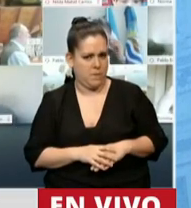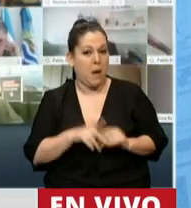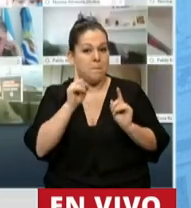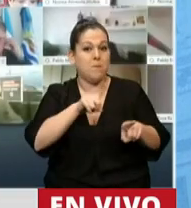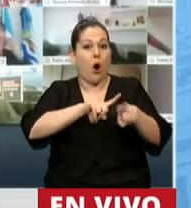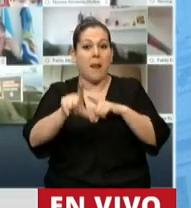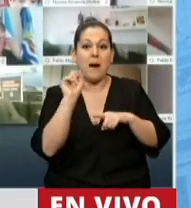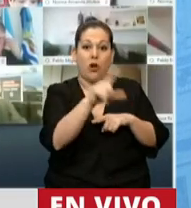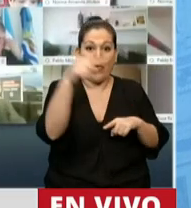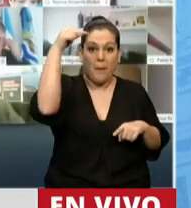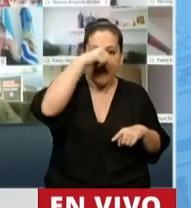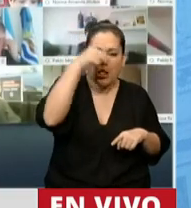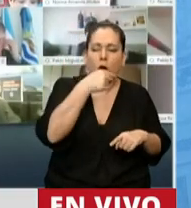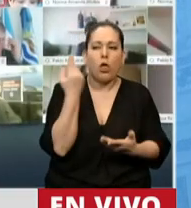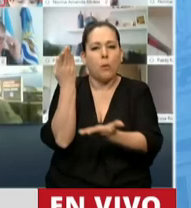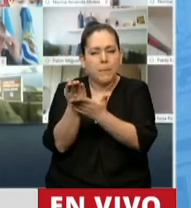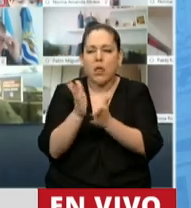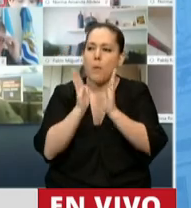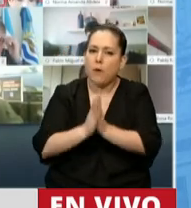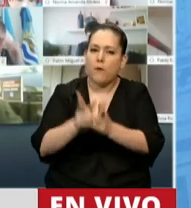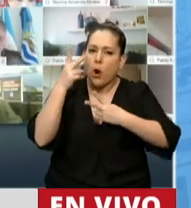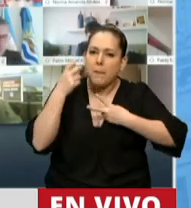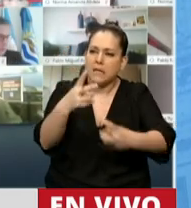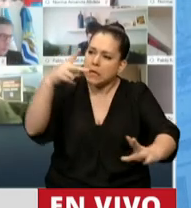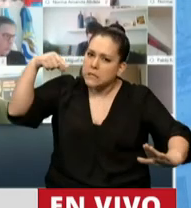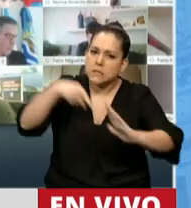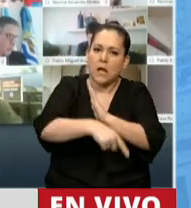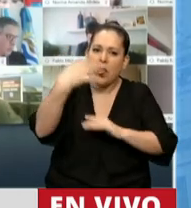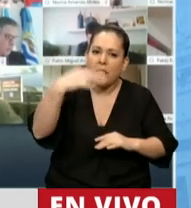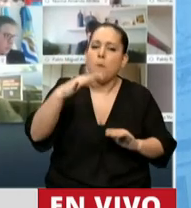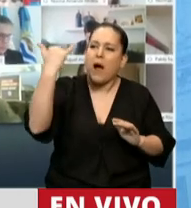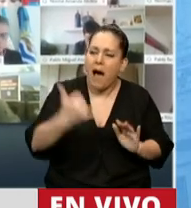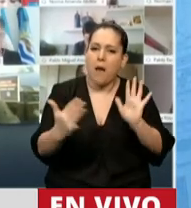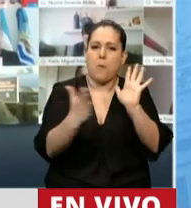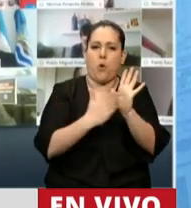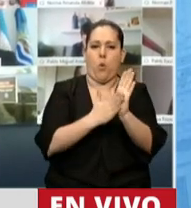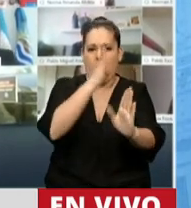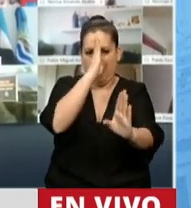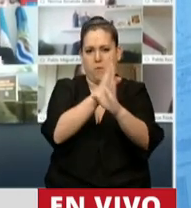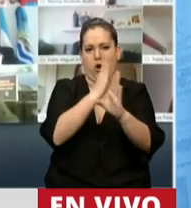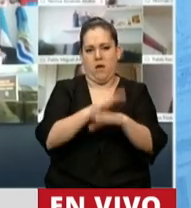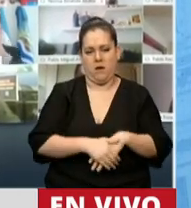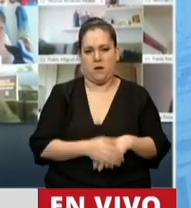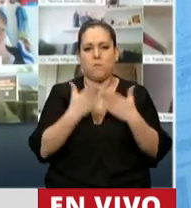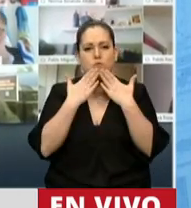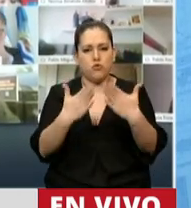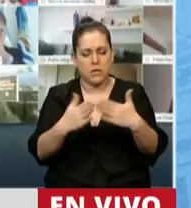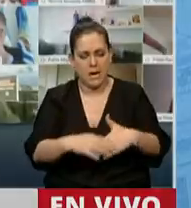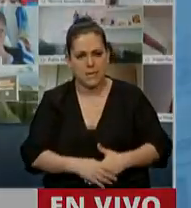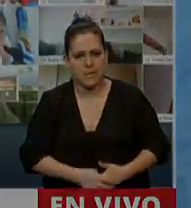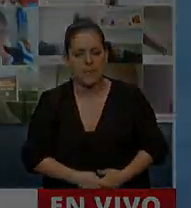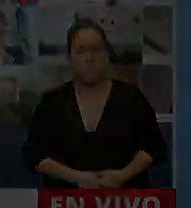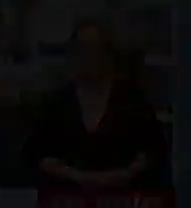para que se avance en la investigación porque están las pruebas de ese espionaje. Así que, muchas gracias, Presidente. Gracias,